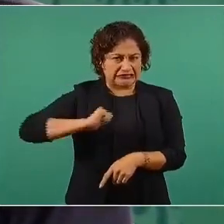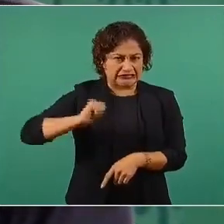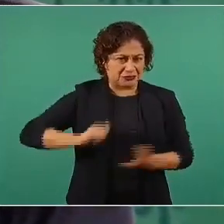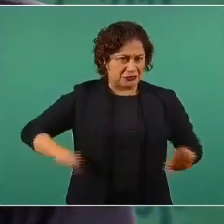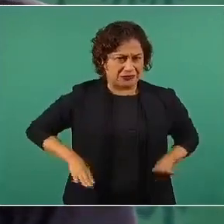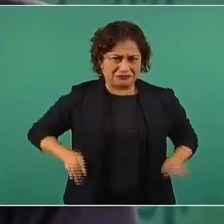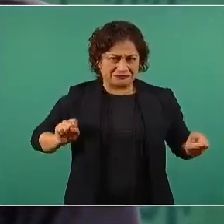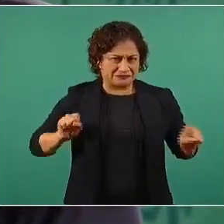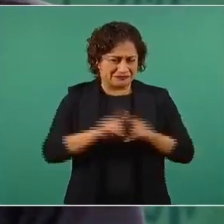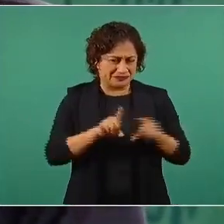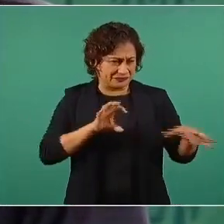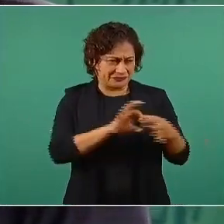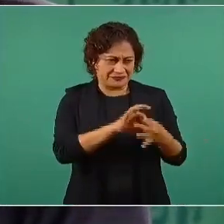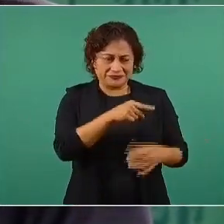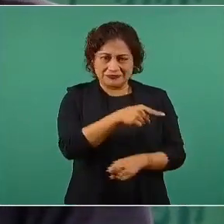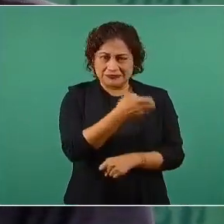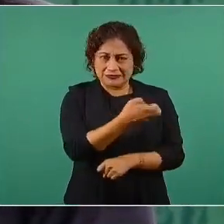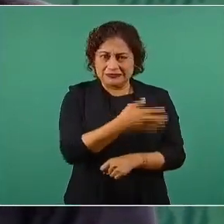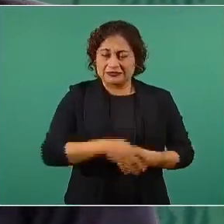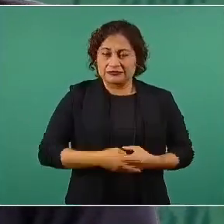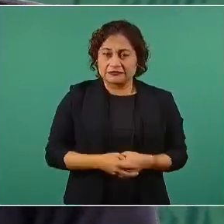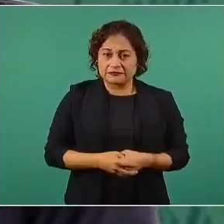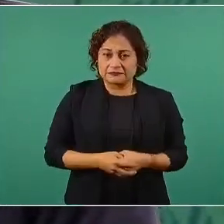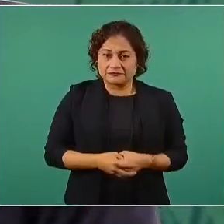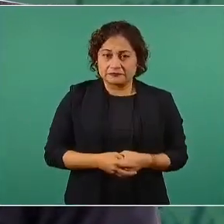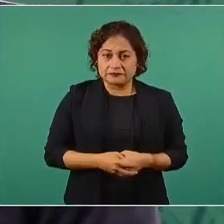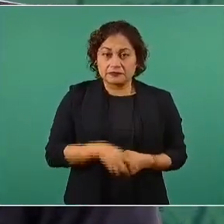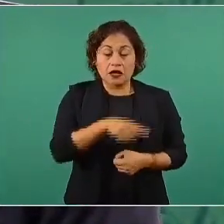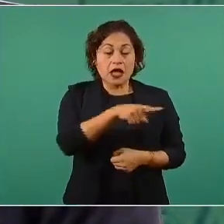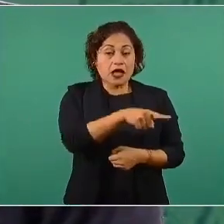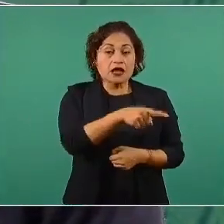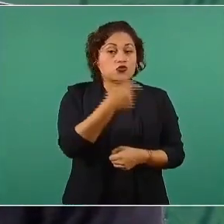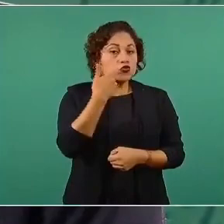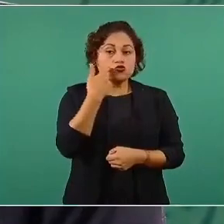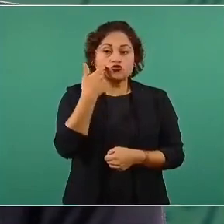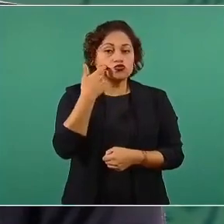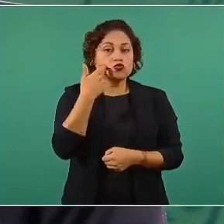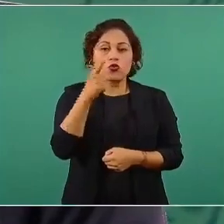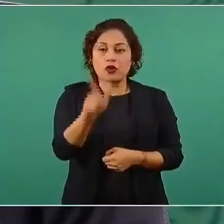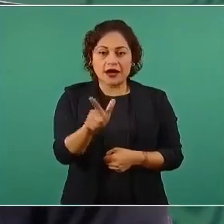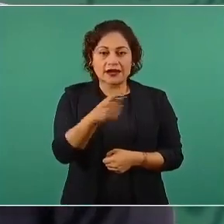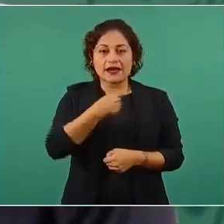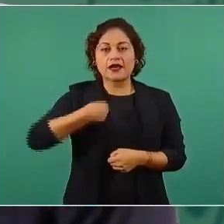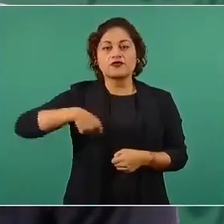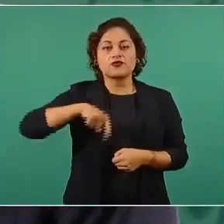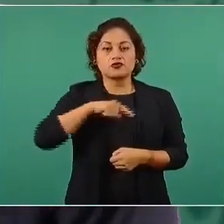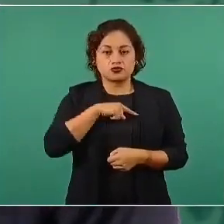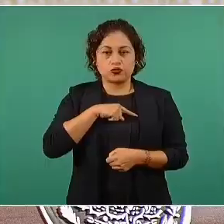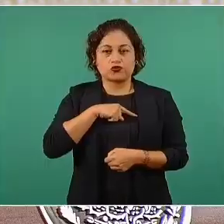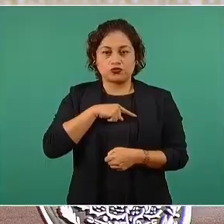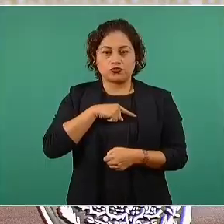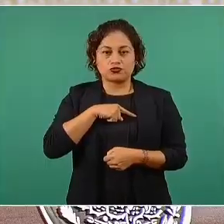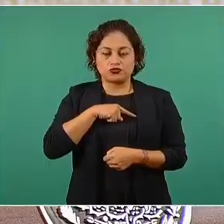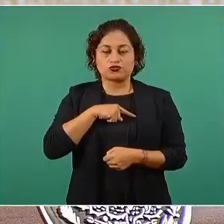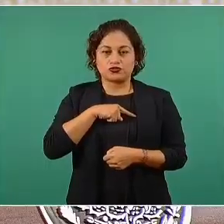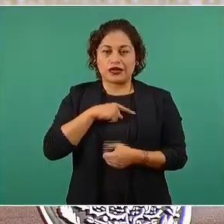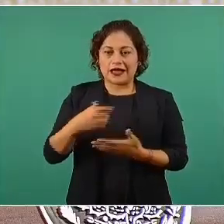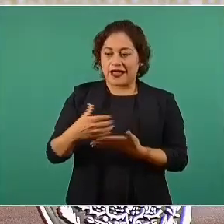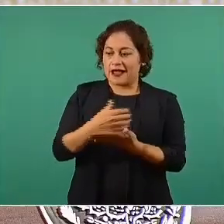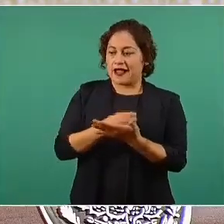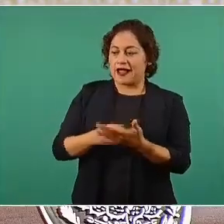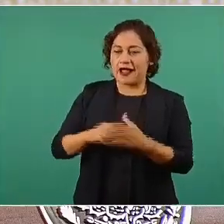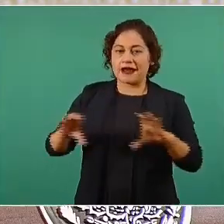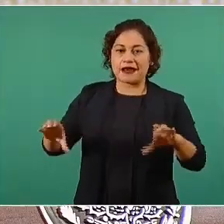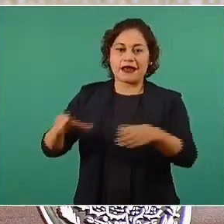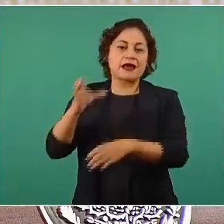querían que no contáramos con la mayoría en la Cámara de Diputados.